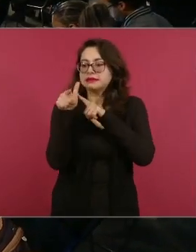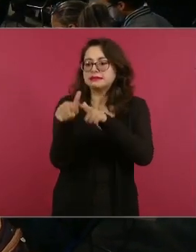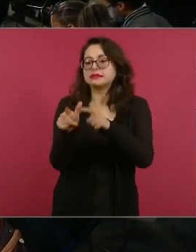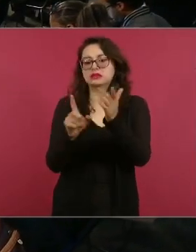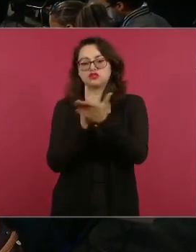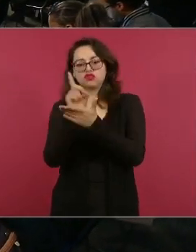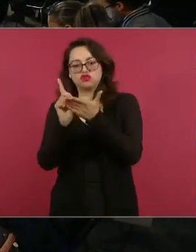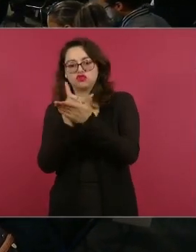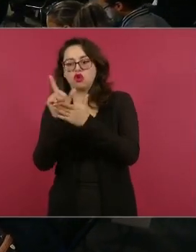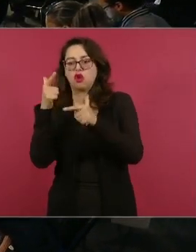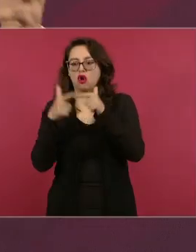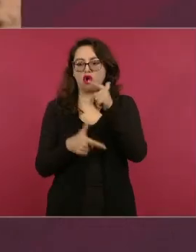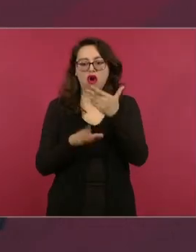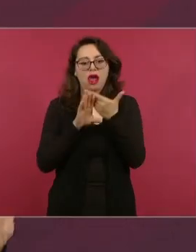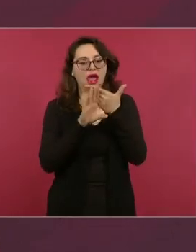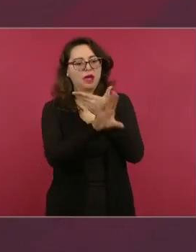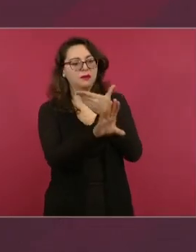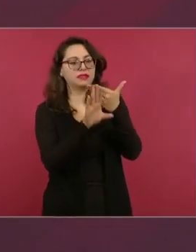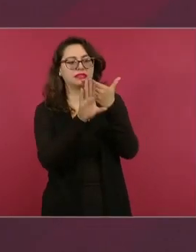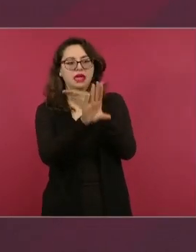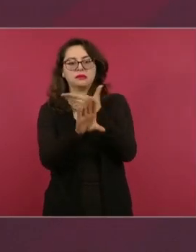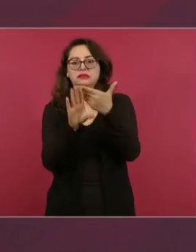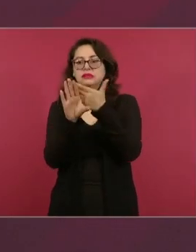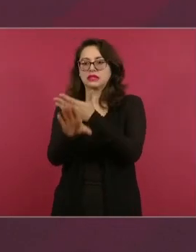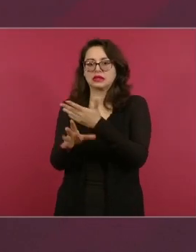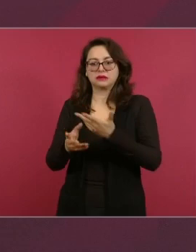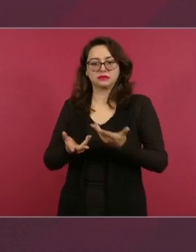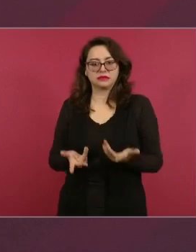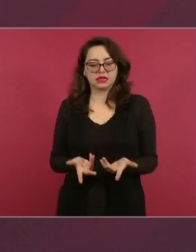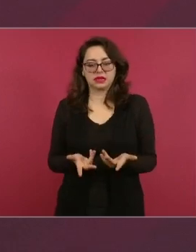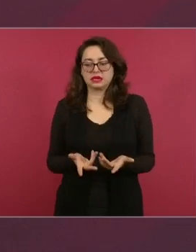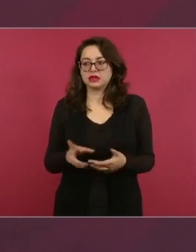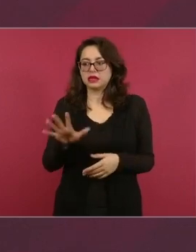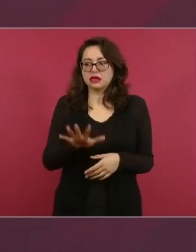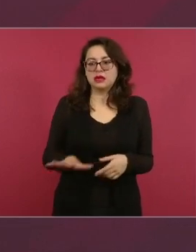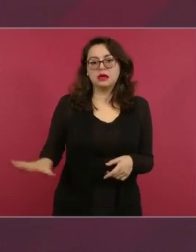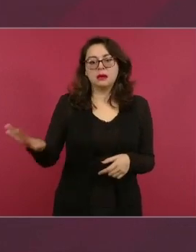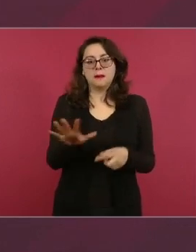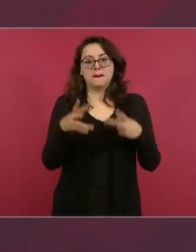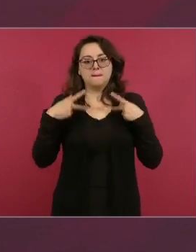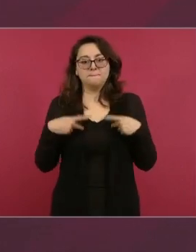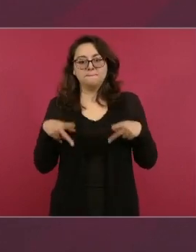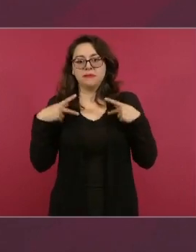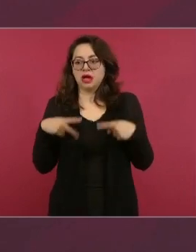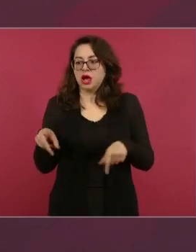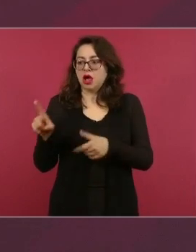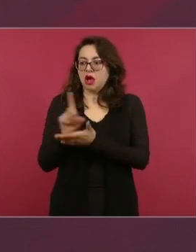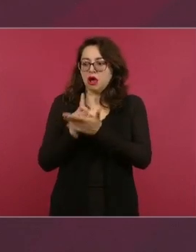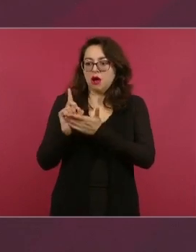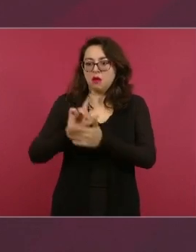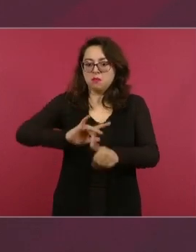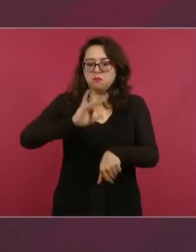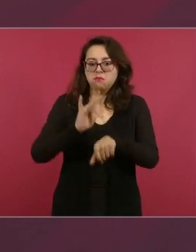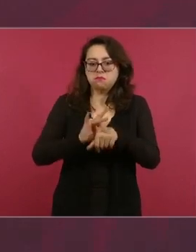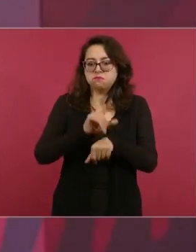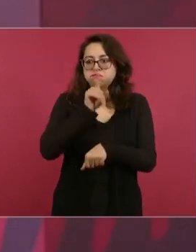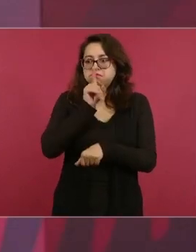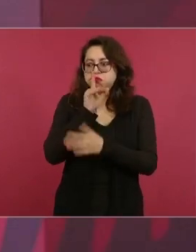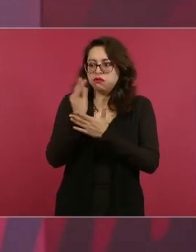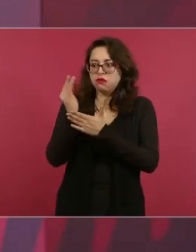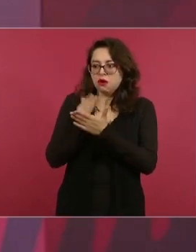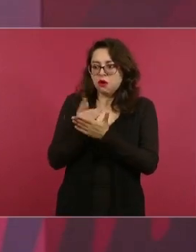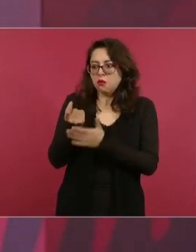se fomenta, crece ese consumo en nuestro país, entonces, sí, sería